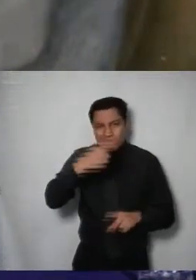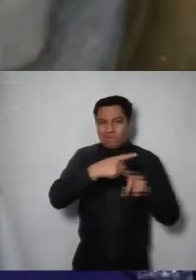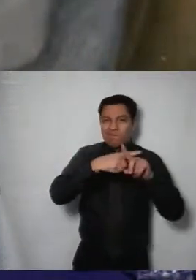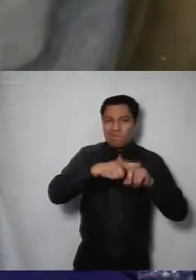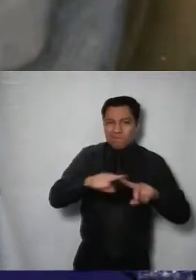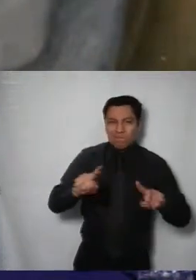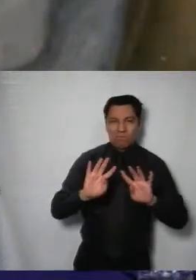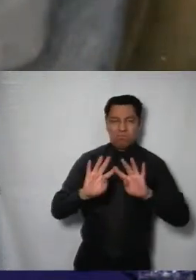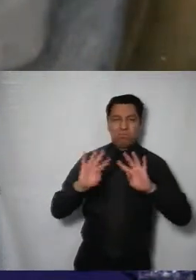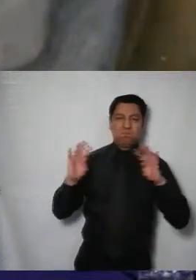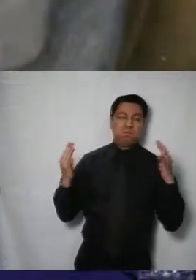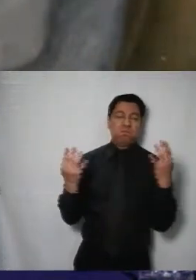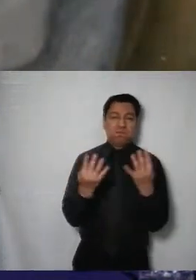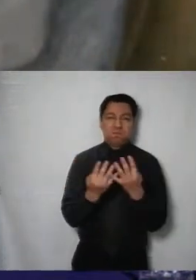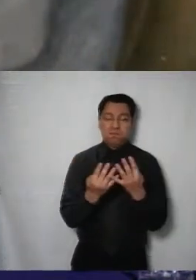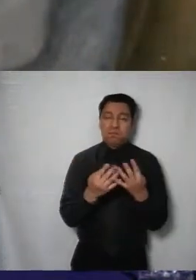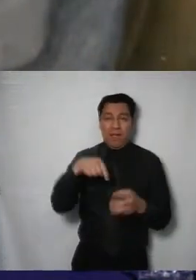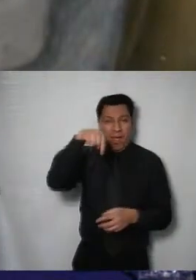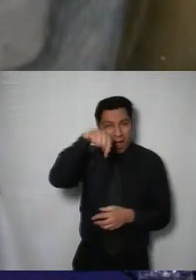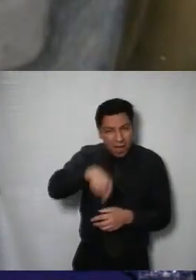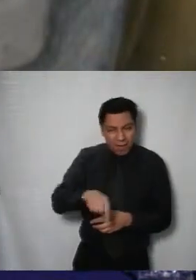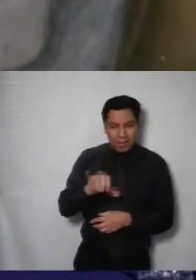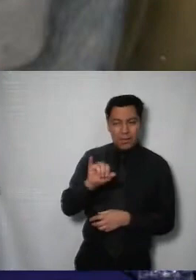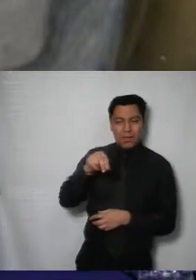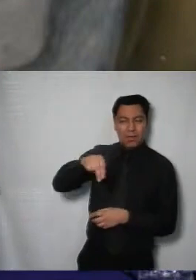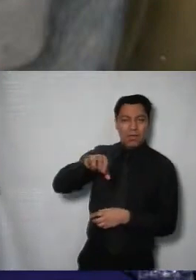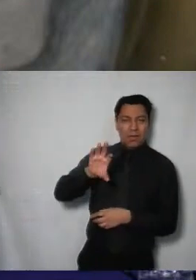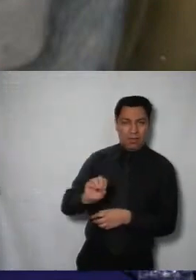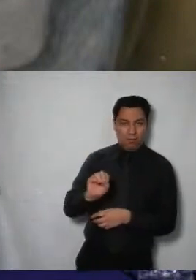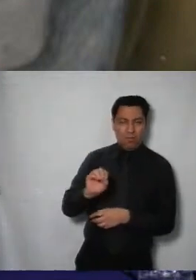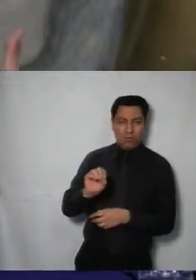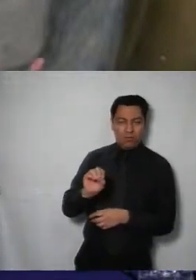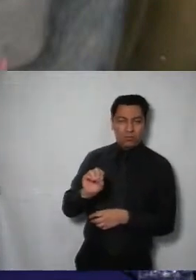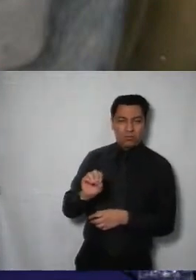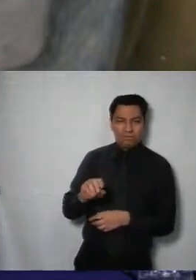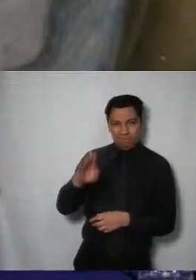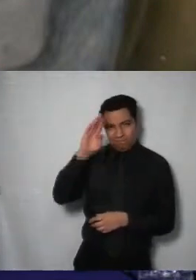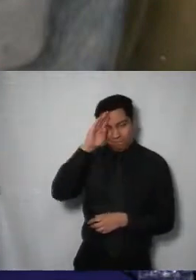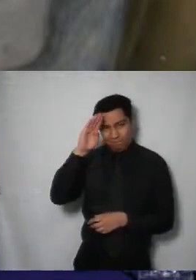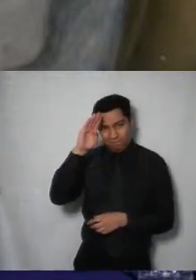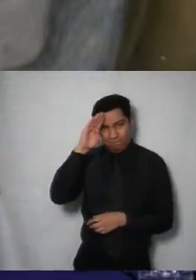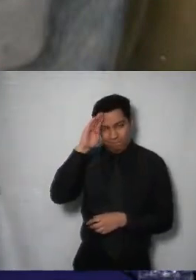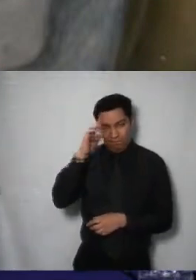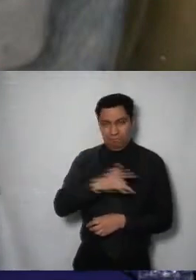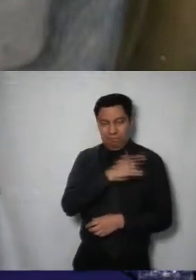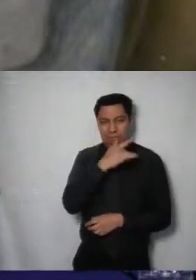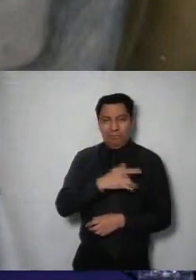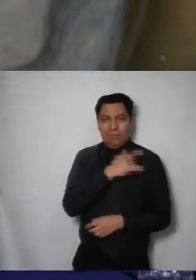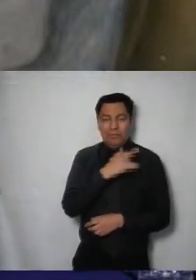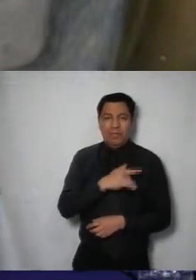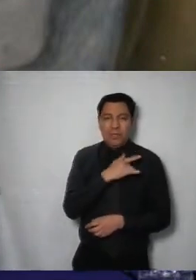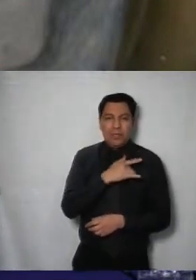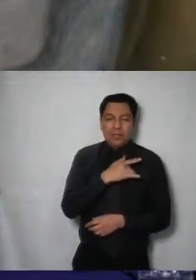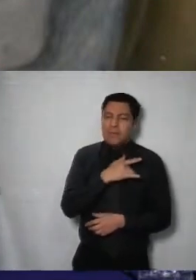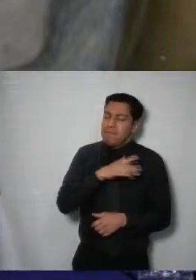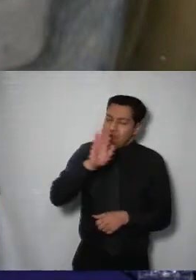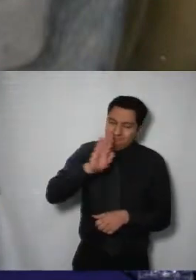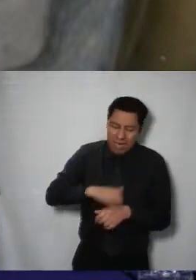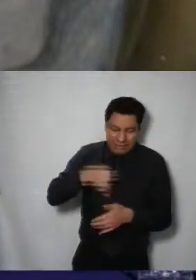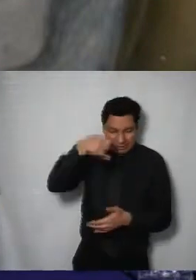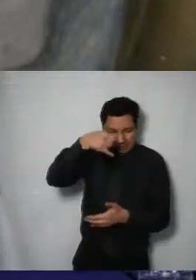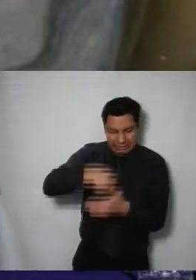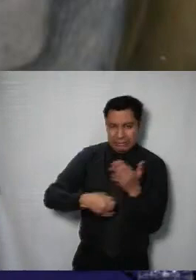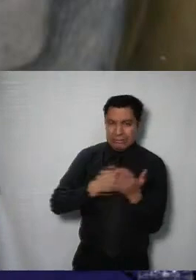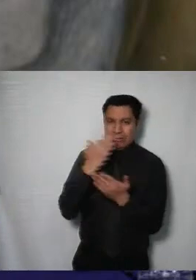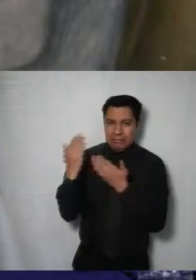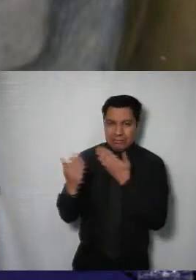este colegiado y bueno desde nuestro punto de vista daría desde nuestro punto de vista lo conducente sería entrar al estudio de fondo